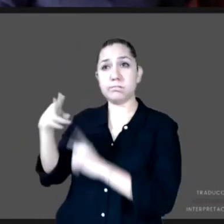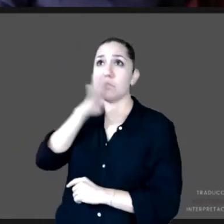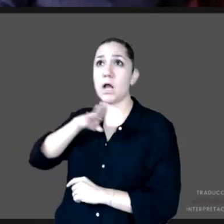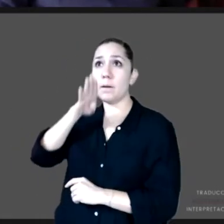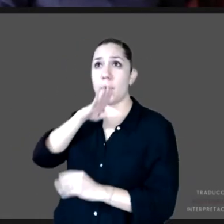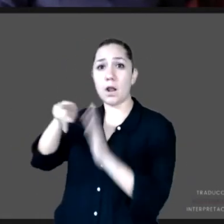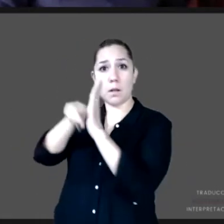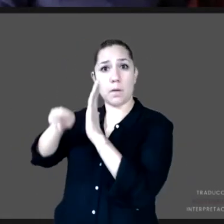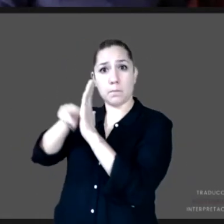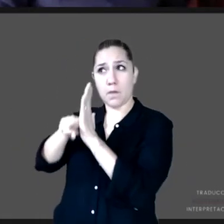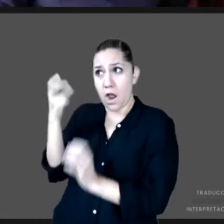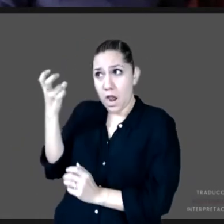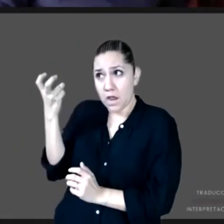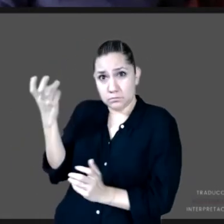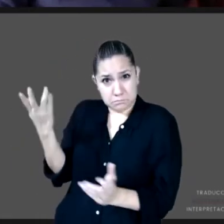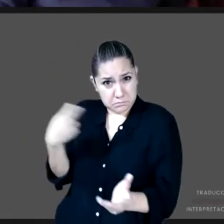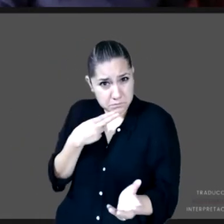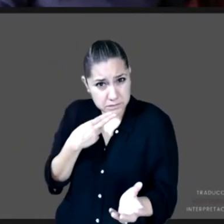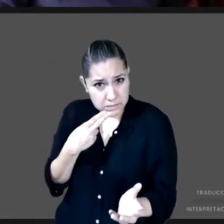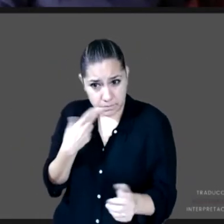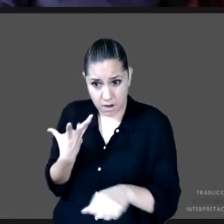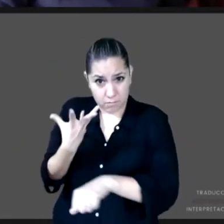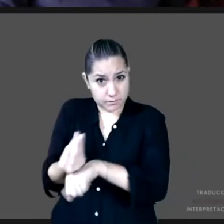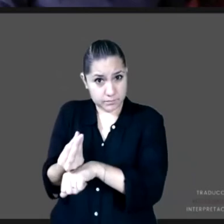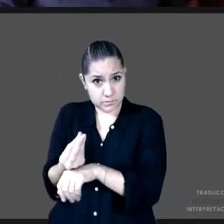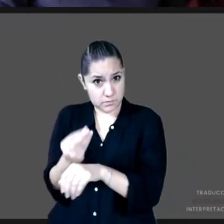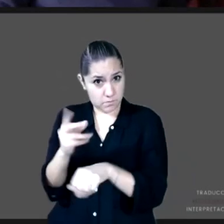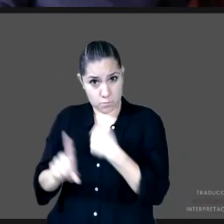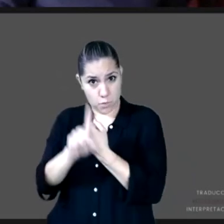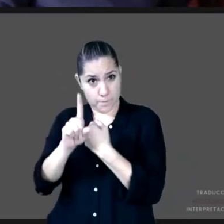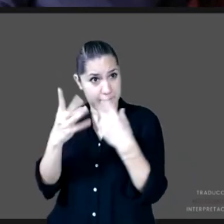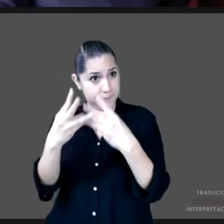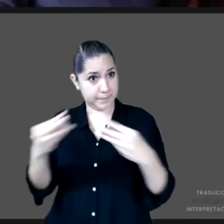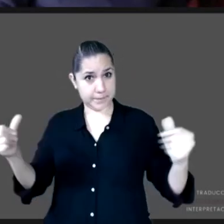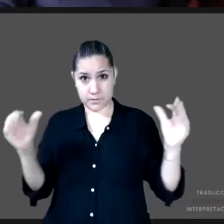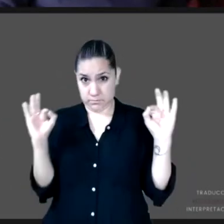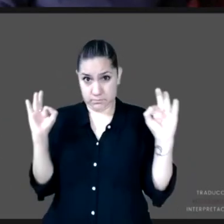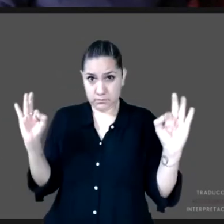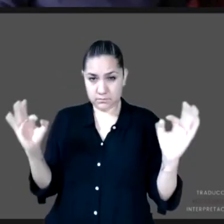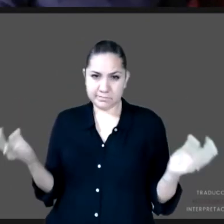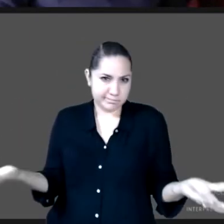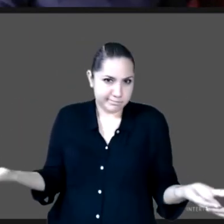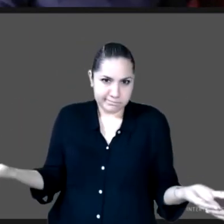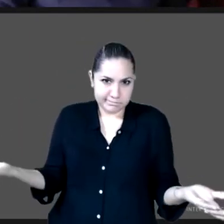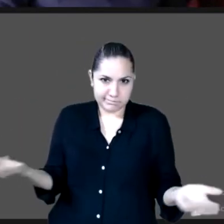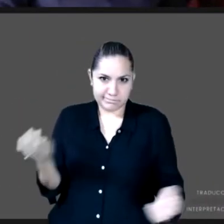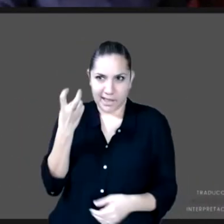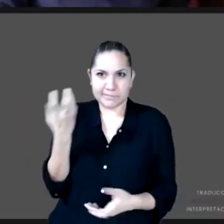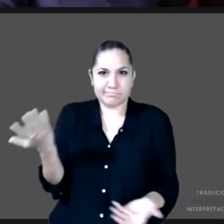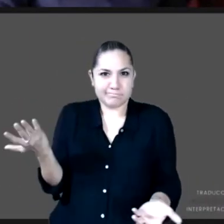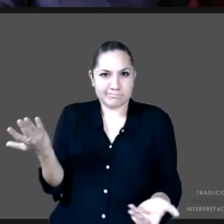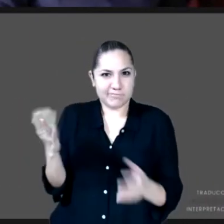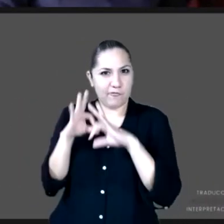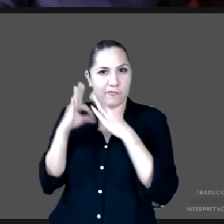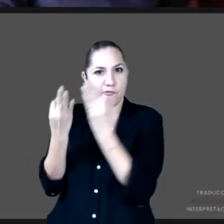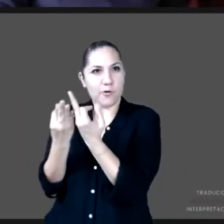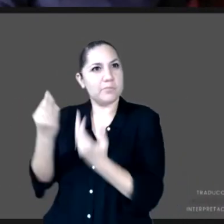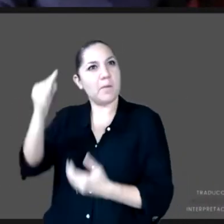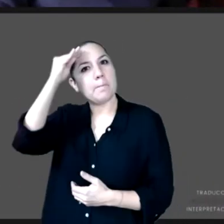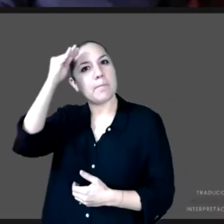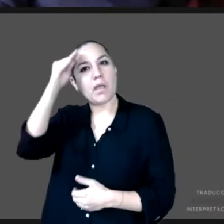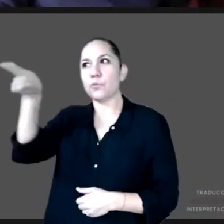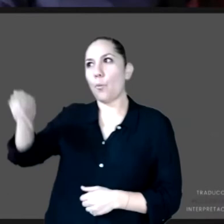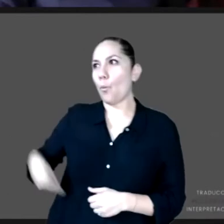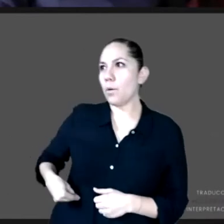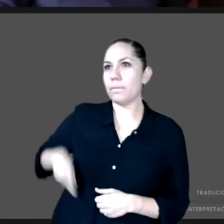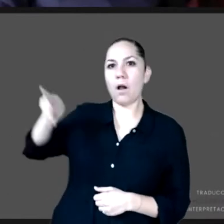Creo que ya en las exposiciones anteriores mencionaba que tiene